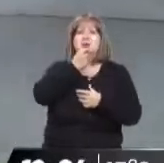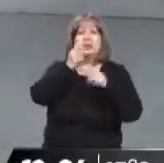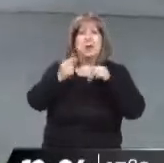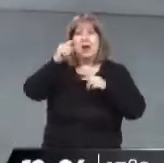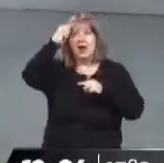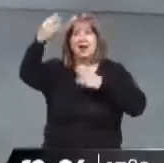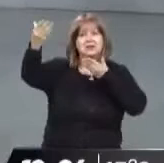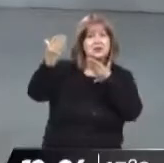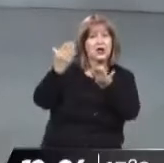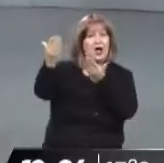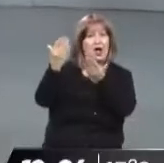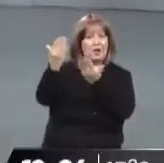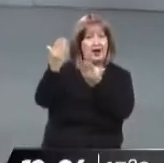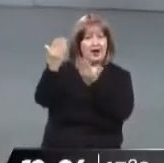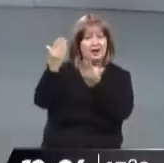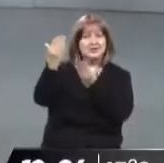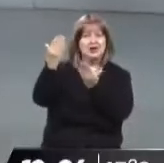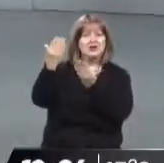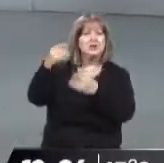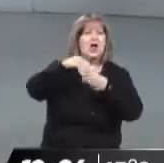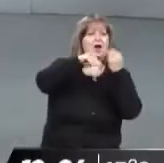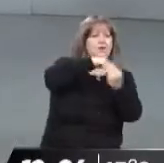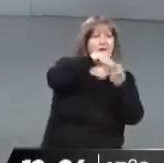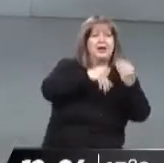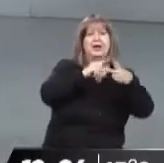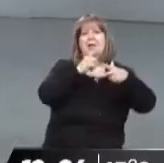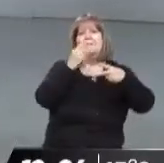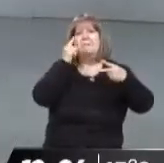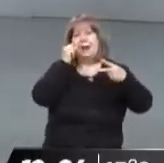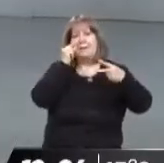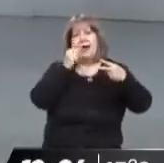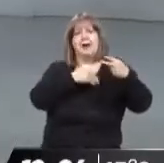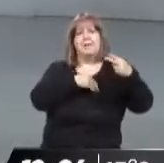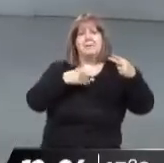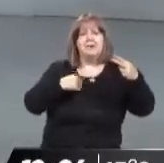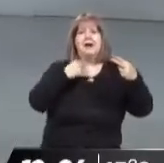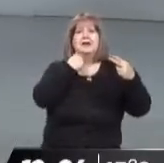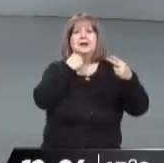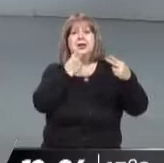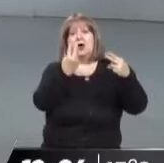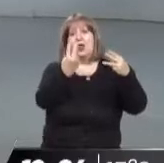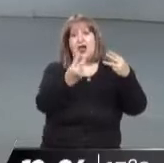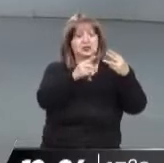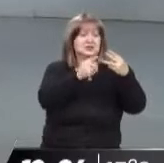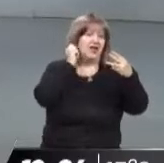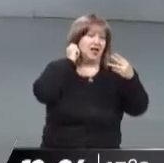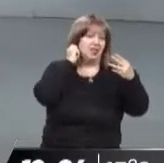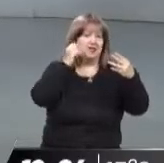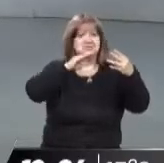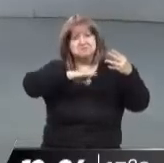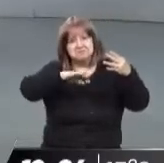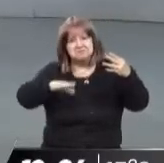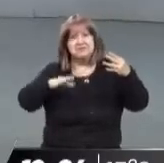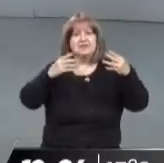nacional, con respecto a cuánto necesitó una familia tipo. Siempre decimos, nos basamos en esta medida que tiene que ver con una